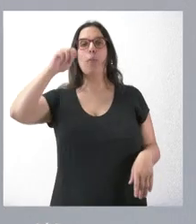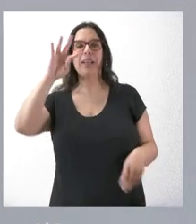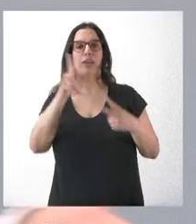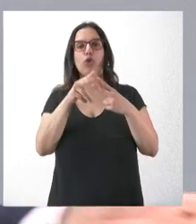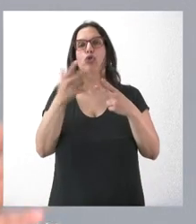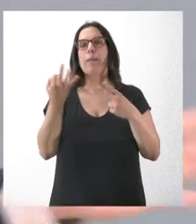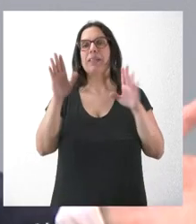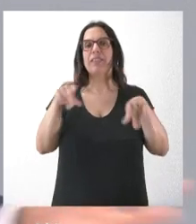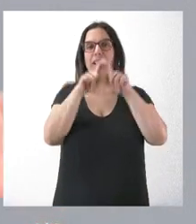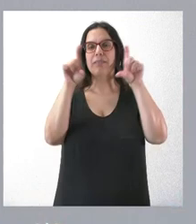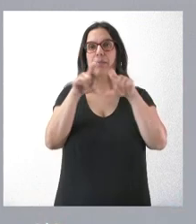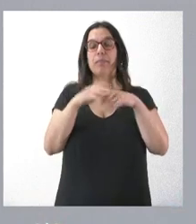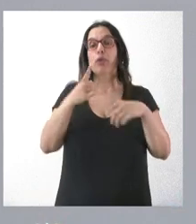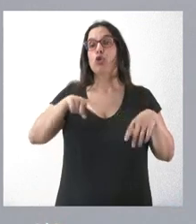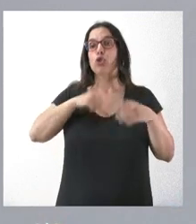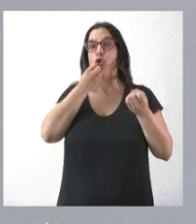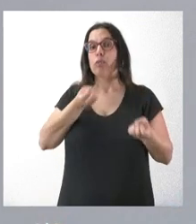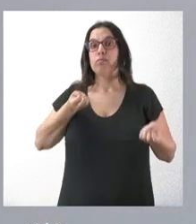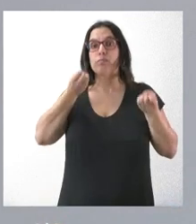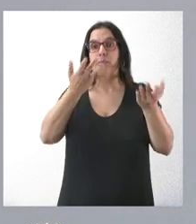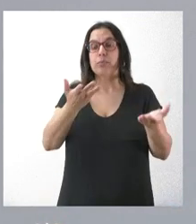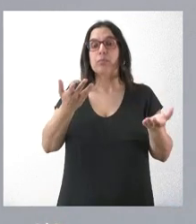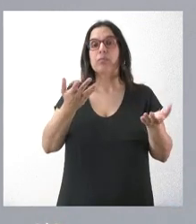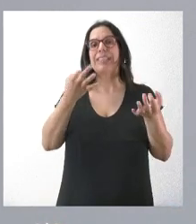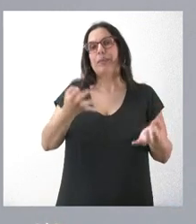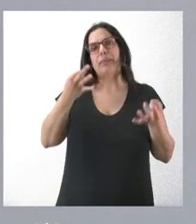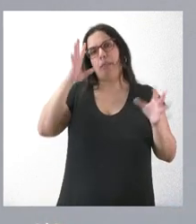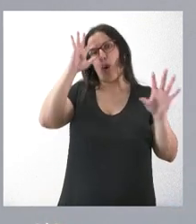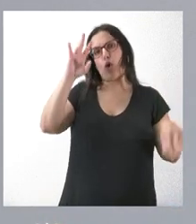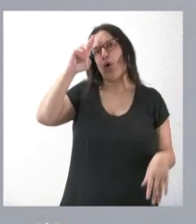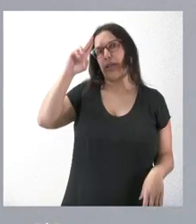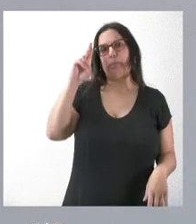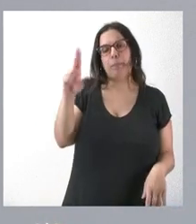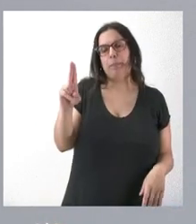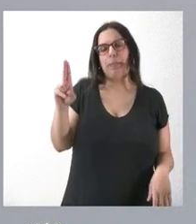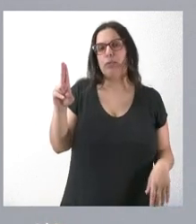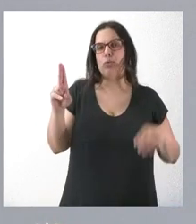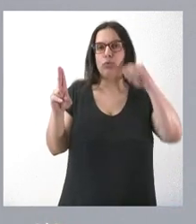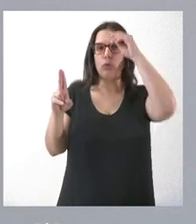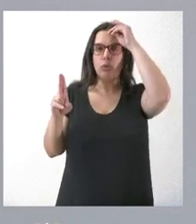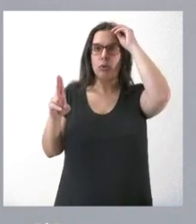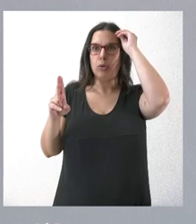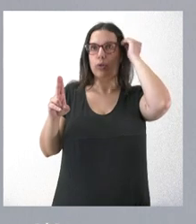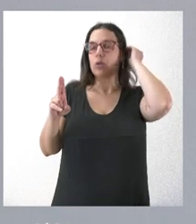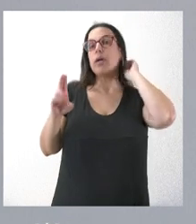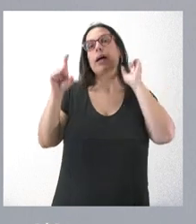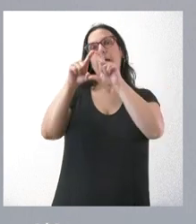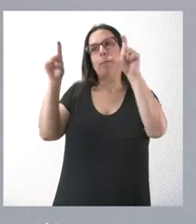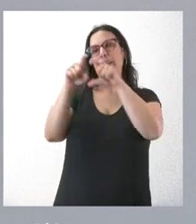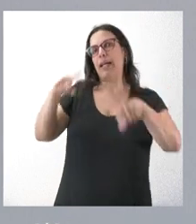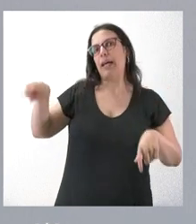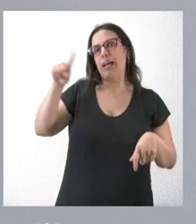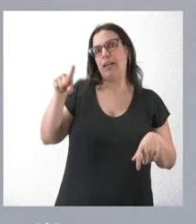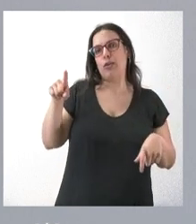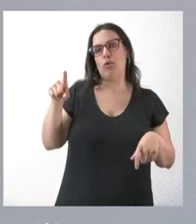Pues la información que le podemos ofrecer, lógicamente siempre desde el respeto a las empresas, que son las que tienen siempre que